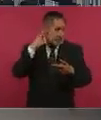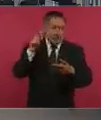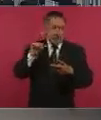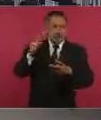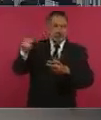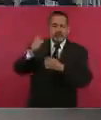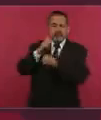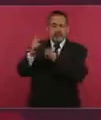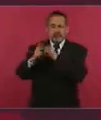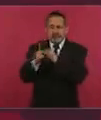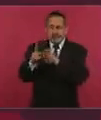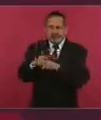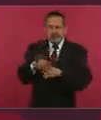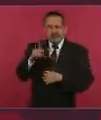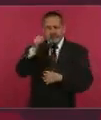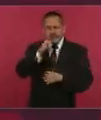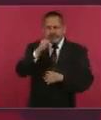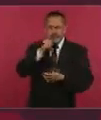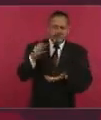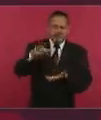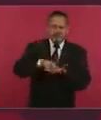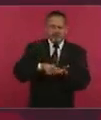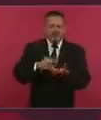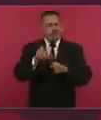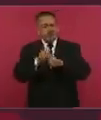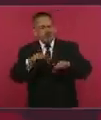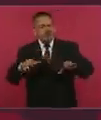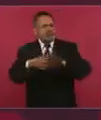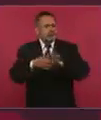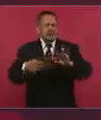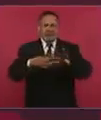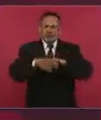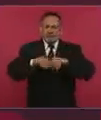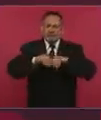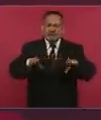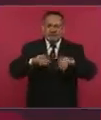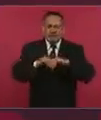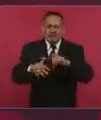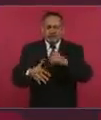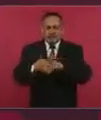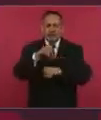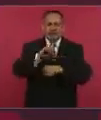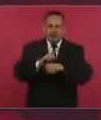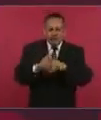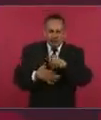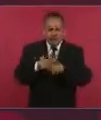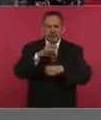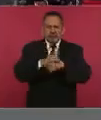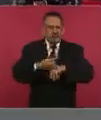que le informa a los ciudadanos cada quince días